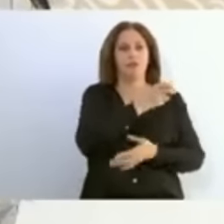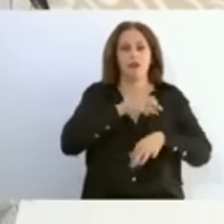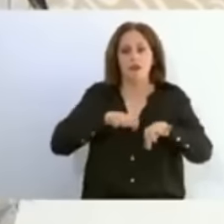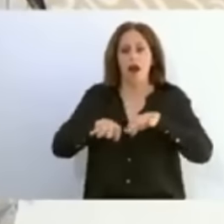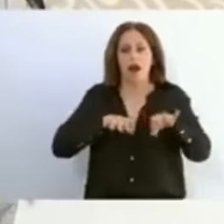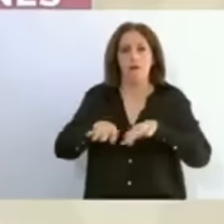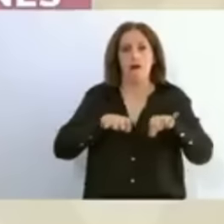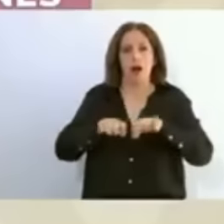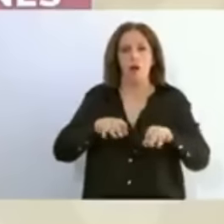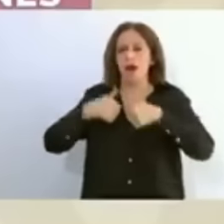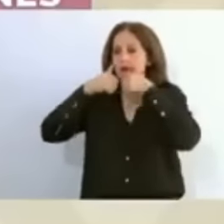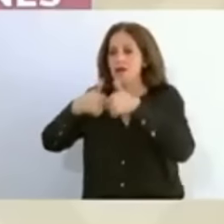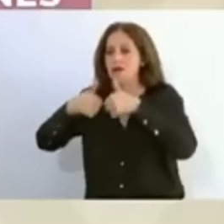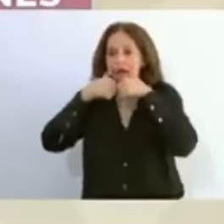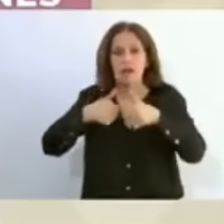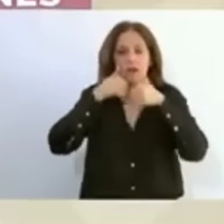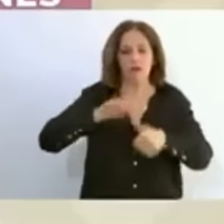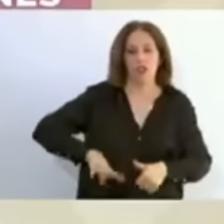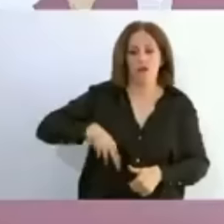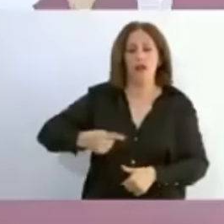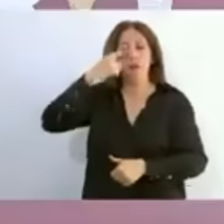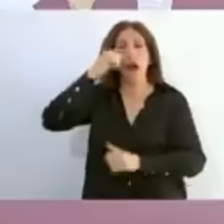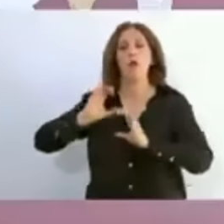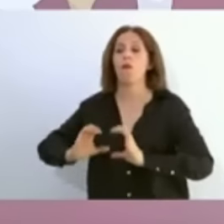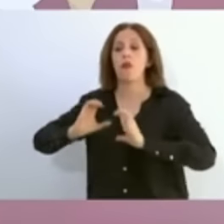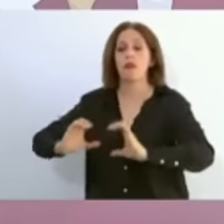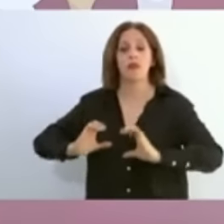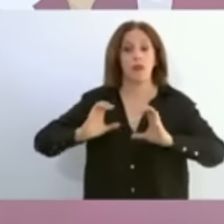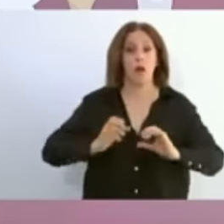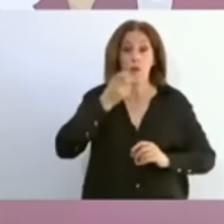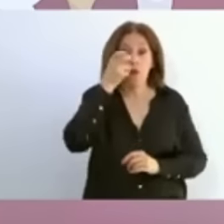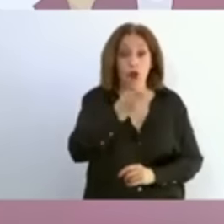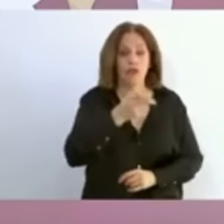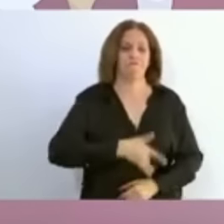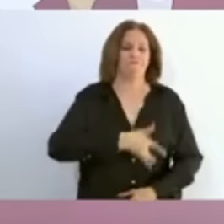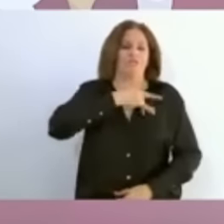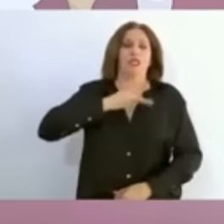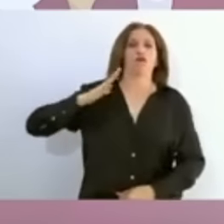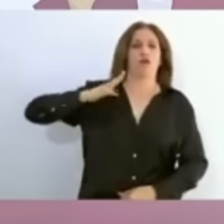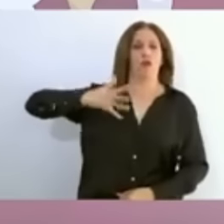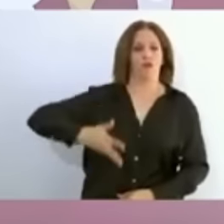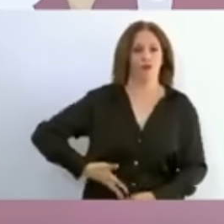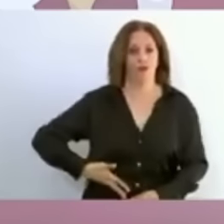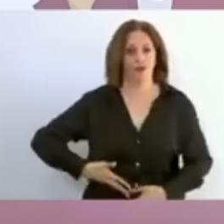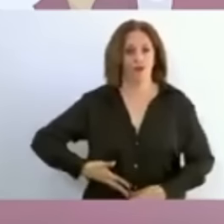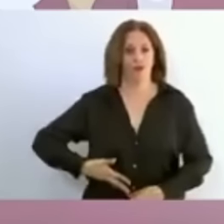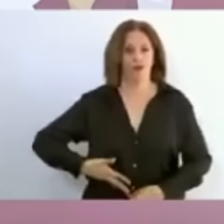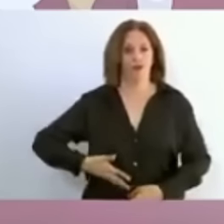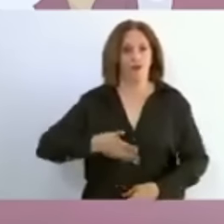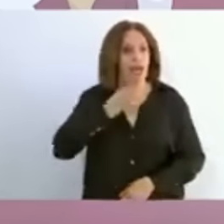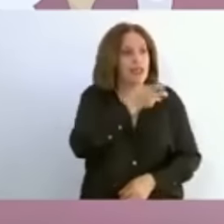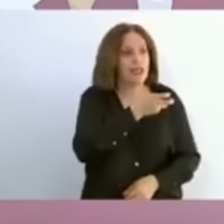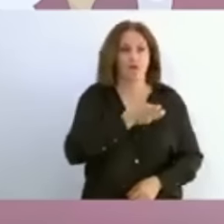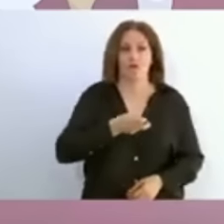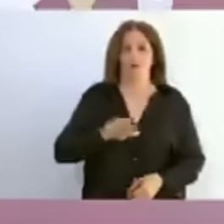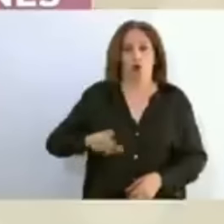quienes nos han cuidado tanto por ello nos sentimos muy orgullosos y orgullosas que en este gobierno